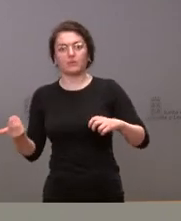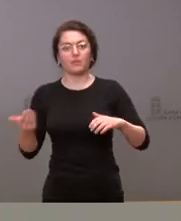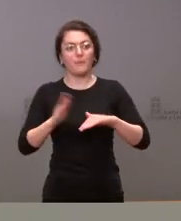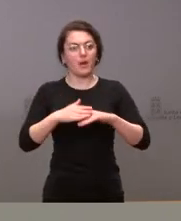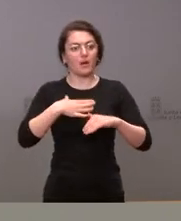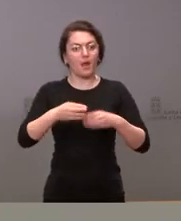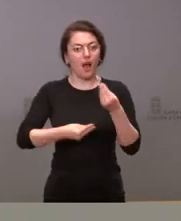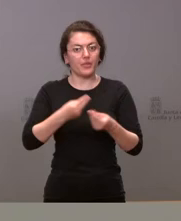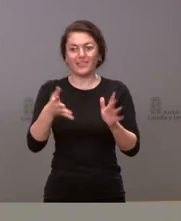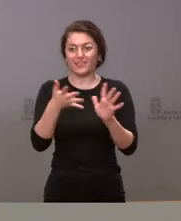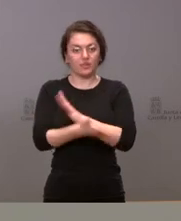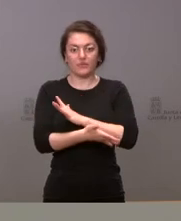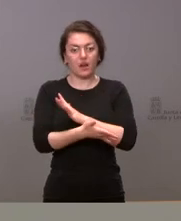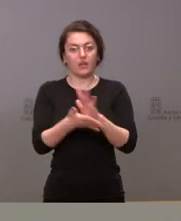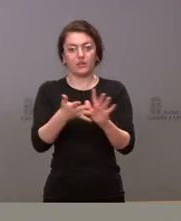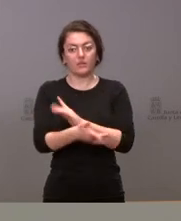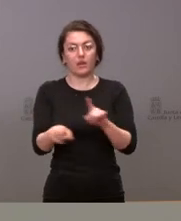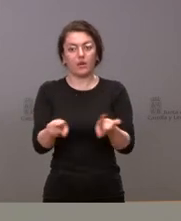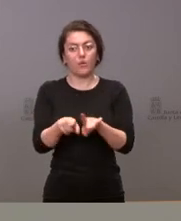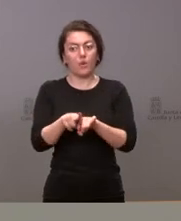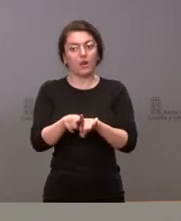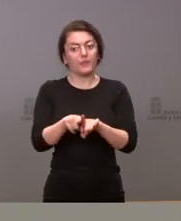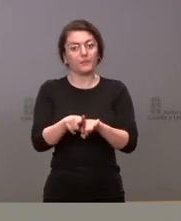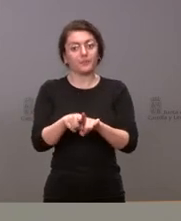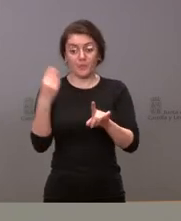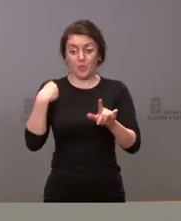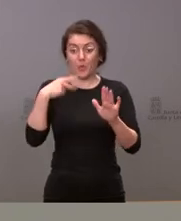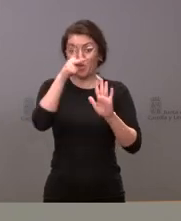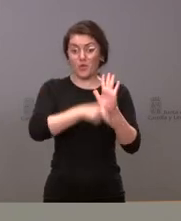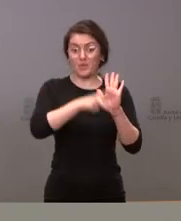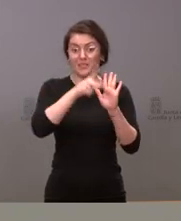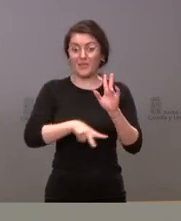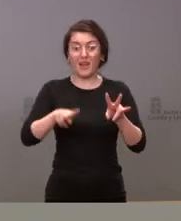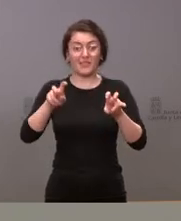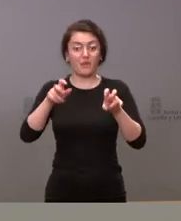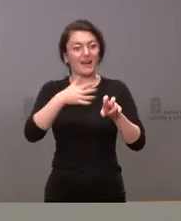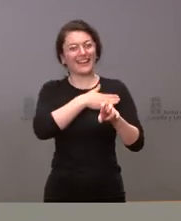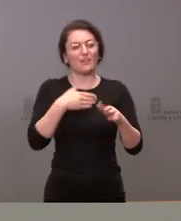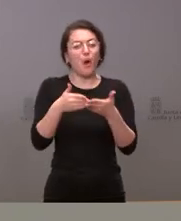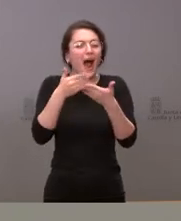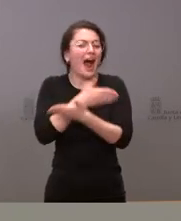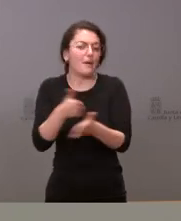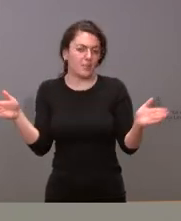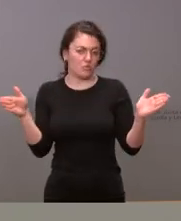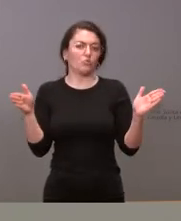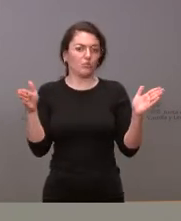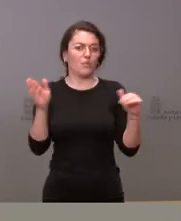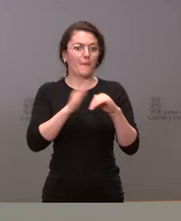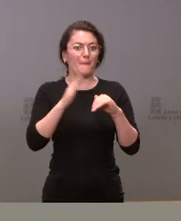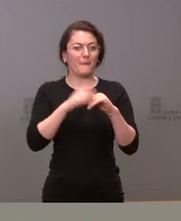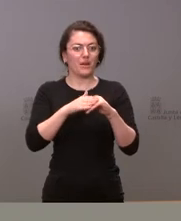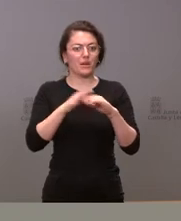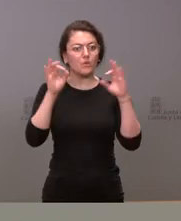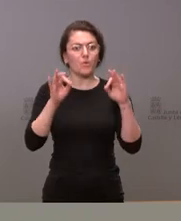busquemos la máxima amplitud en la nueva normativa que se pueda regular en nuestra comunidad autónoma en el ámbito de garantizar esta